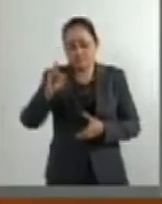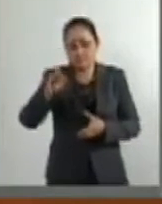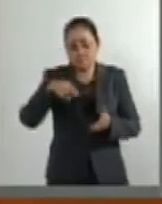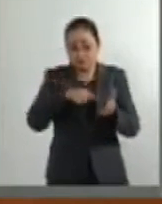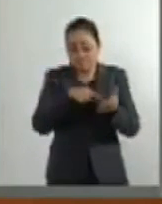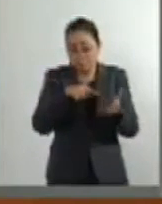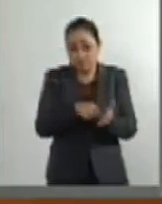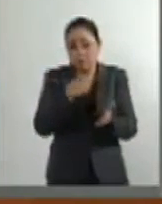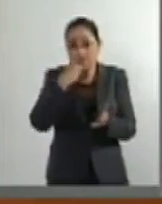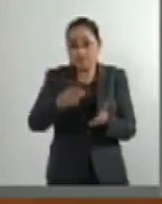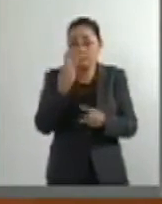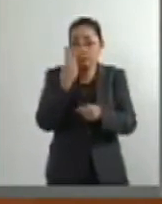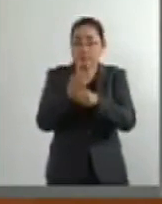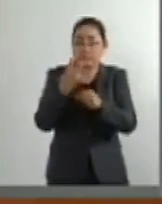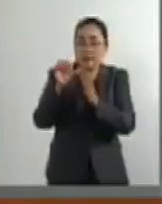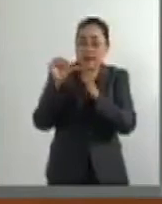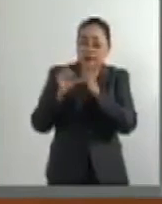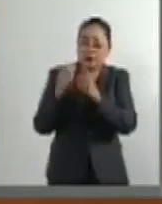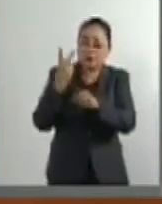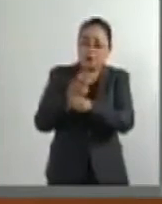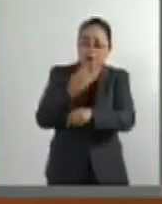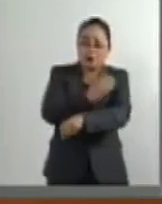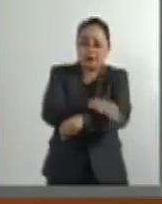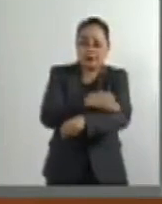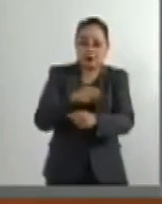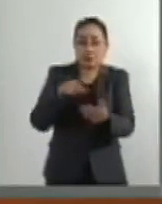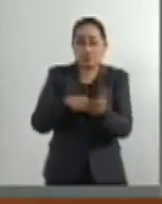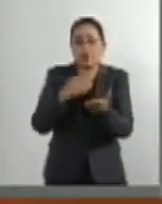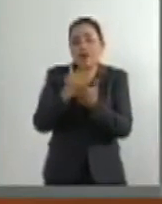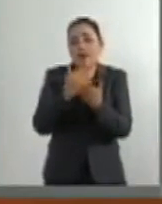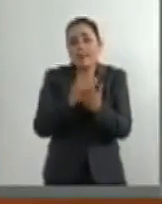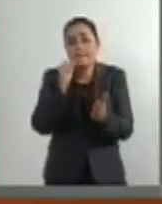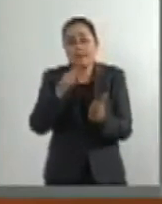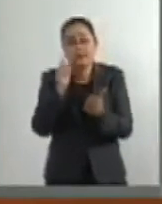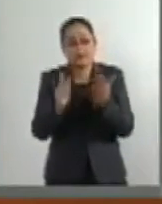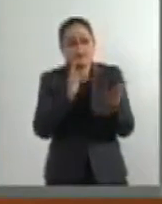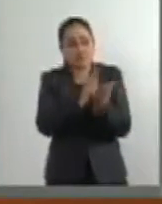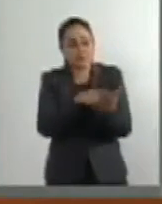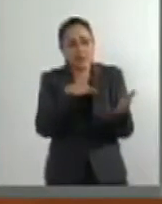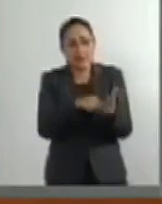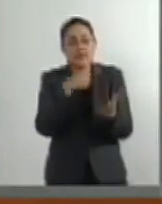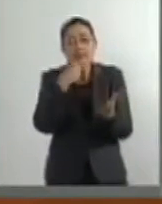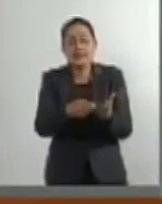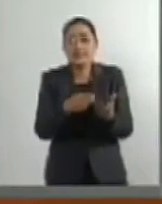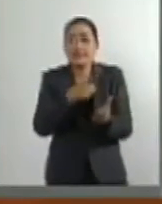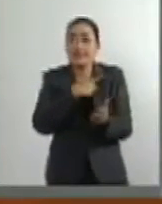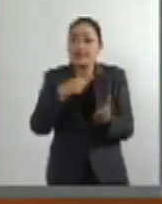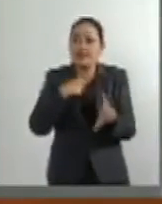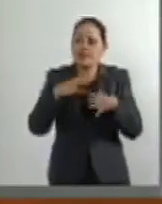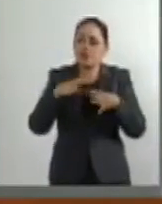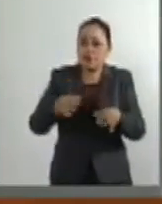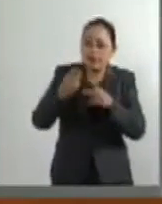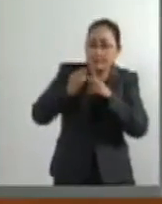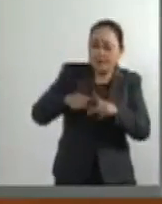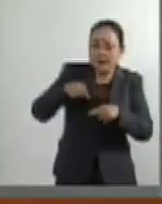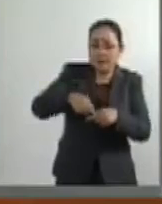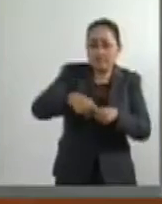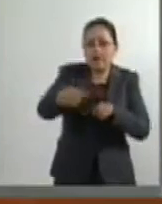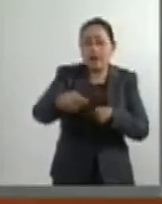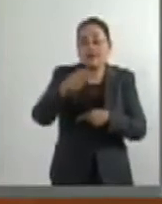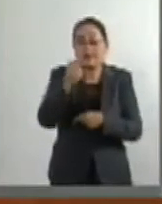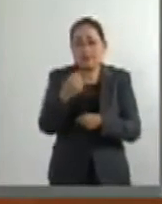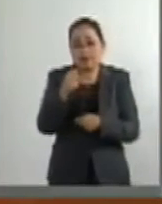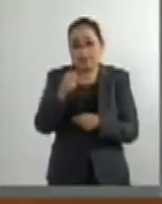acuerdo con el segundo transitorio de las disposiciones de esa ley que debían instalarse en el mes de